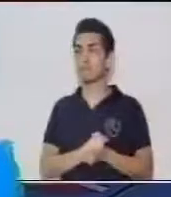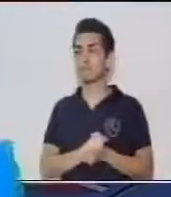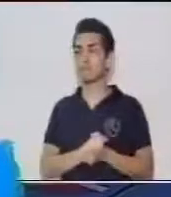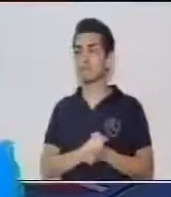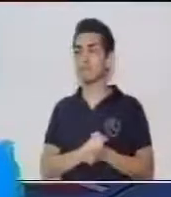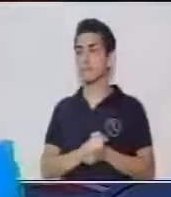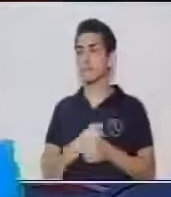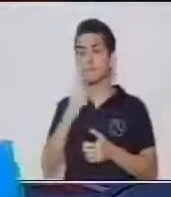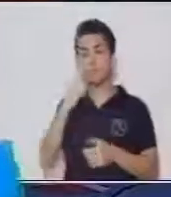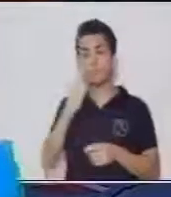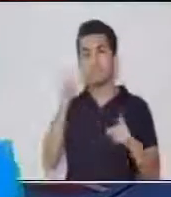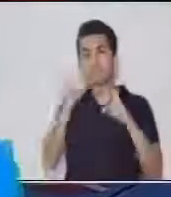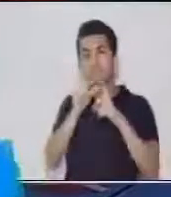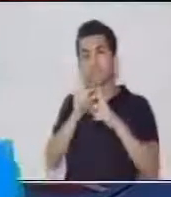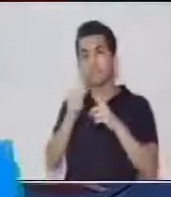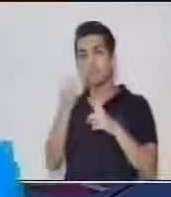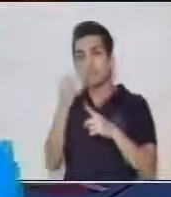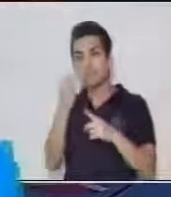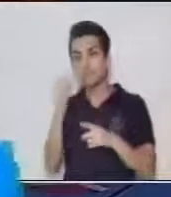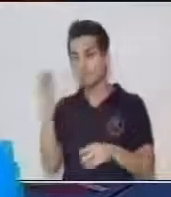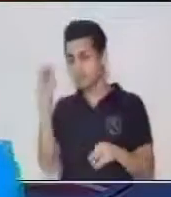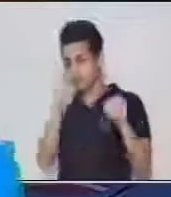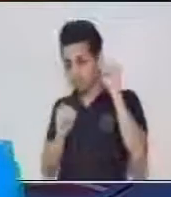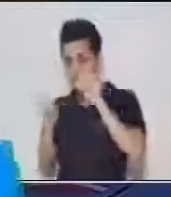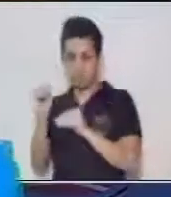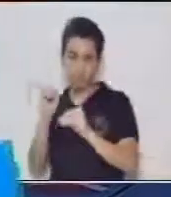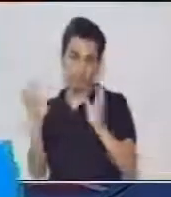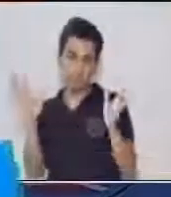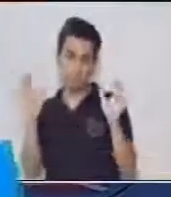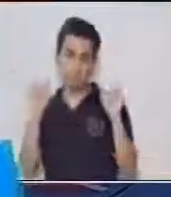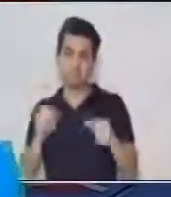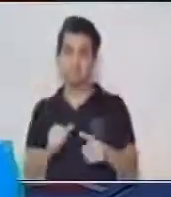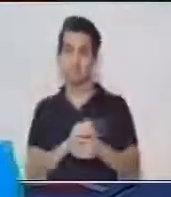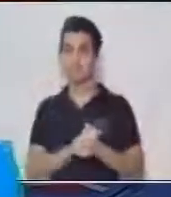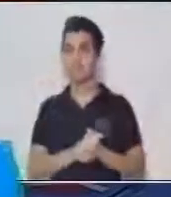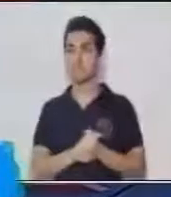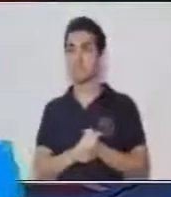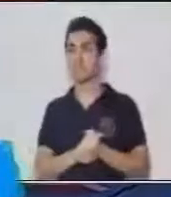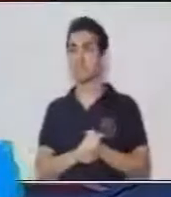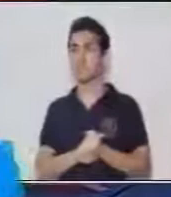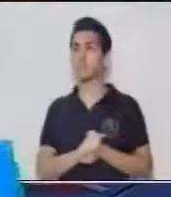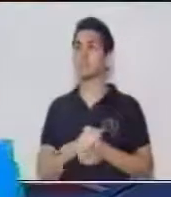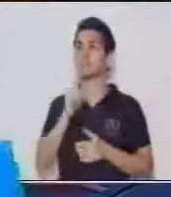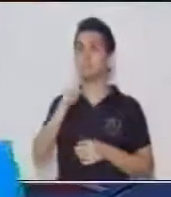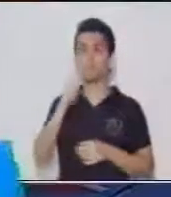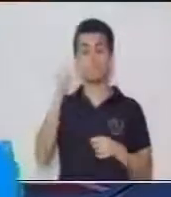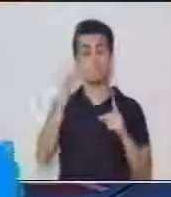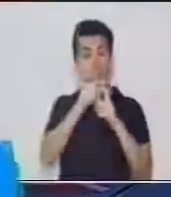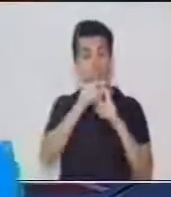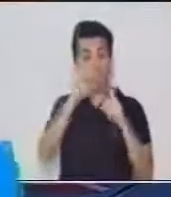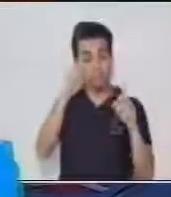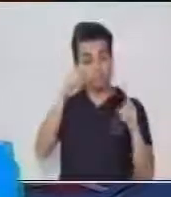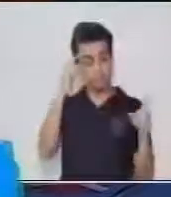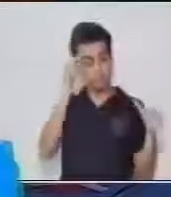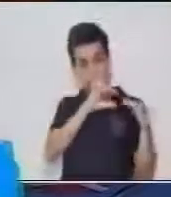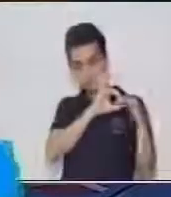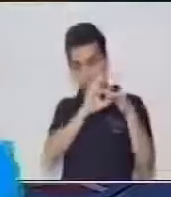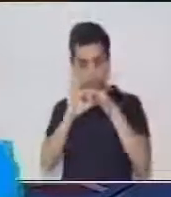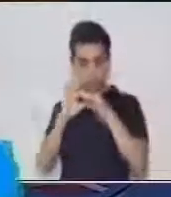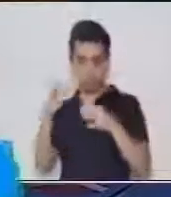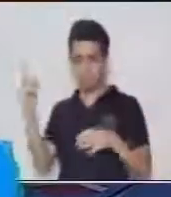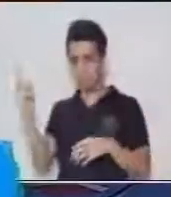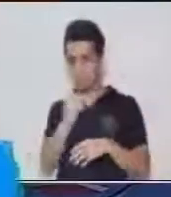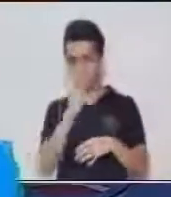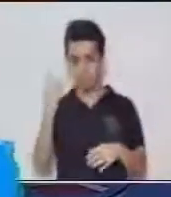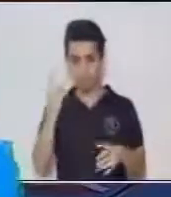las podemos nosotros, ¿qué? Agregar. Pero, esas palabras deben de tener un sentido a todo el